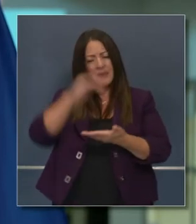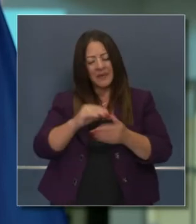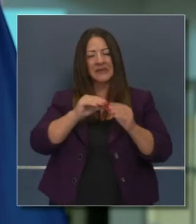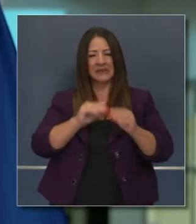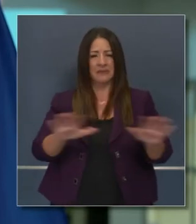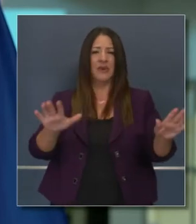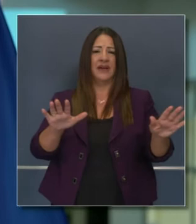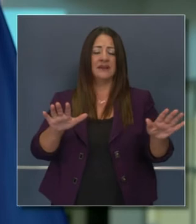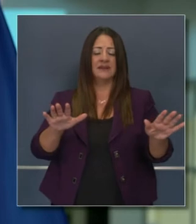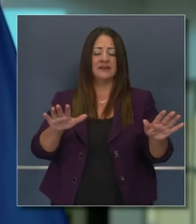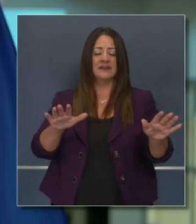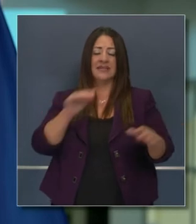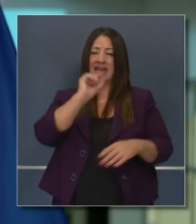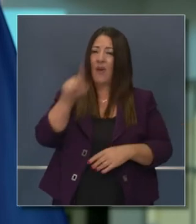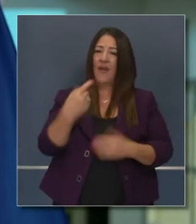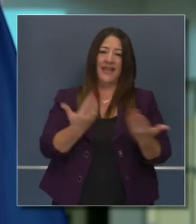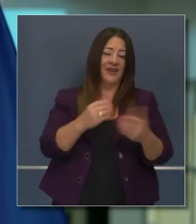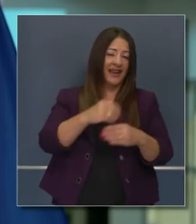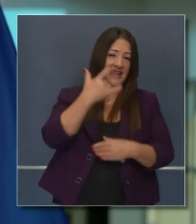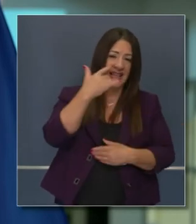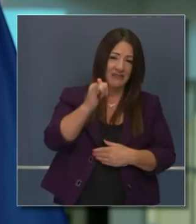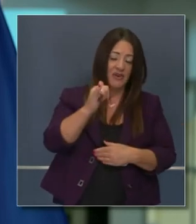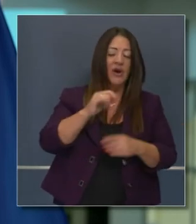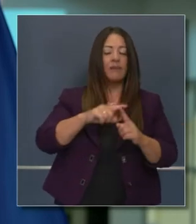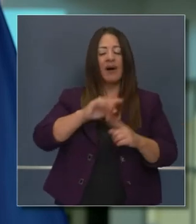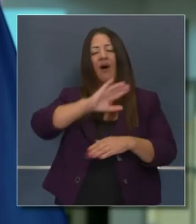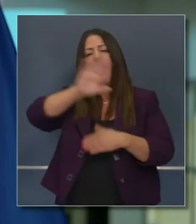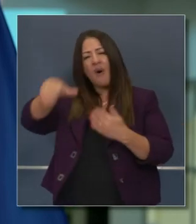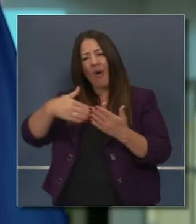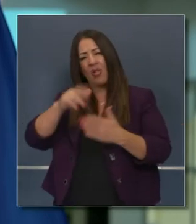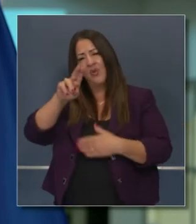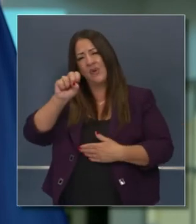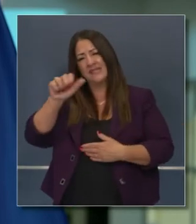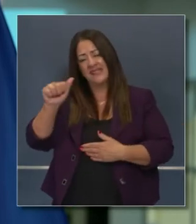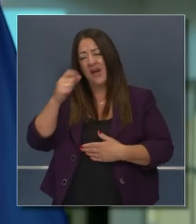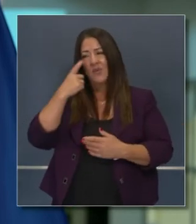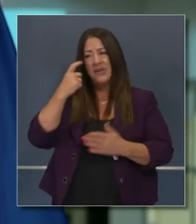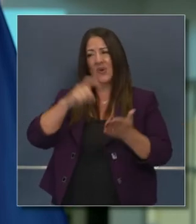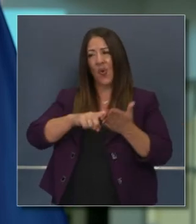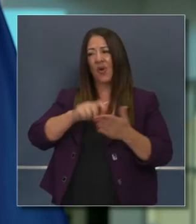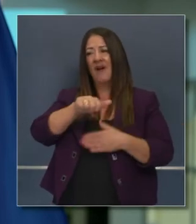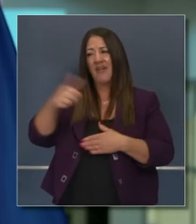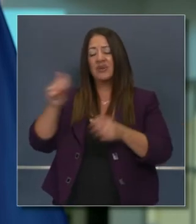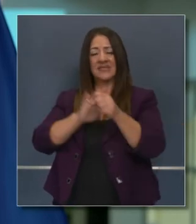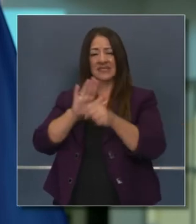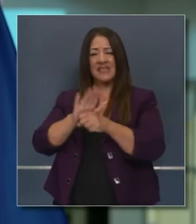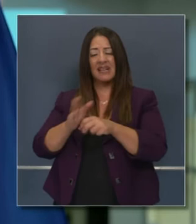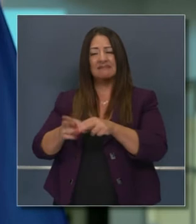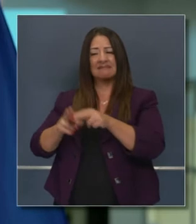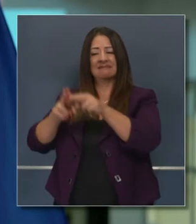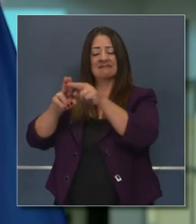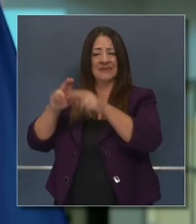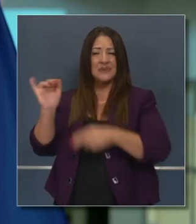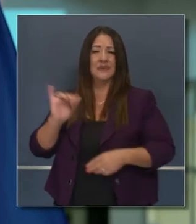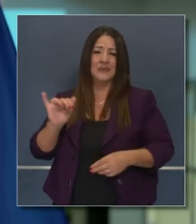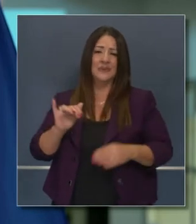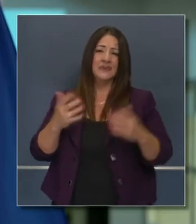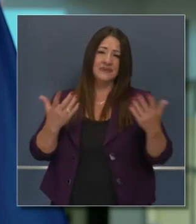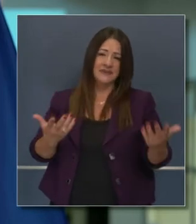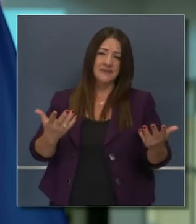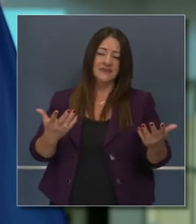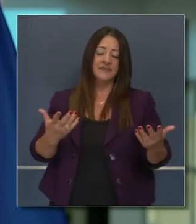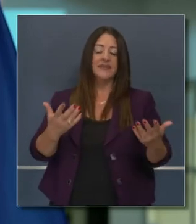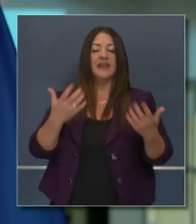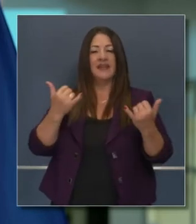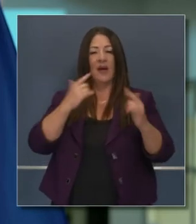ha visto que se puede propagar la transmisión de esta enfermedad a lo ancho del país. No solo en el estado que hemos visto